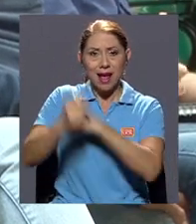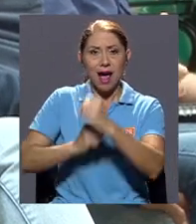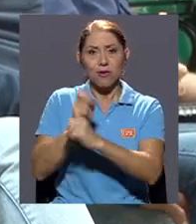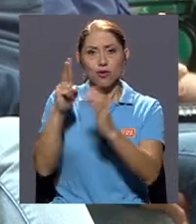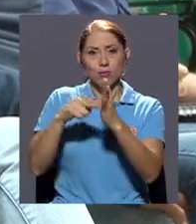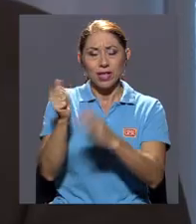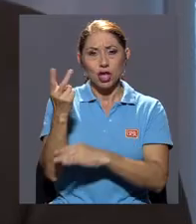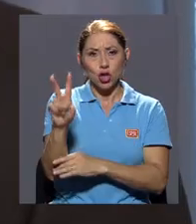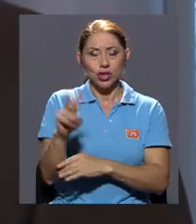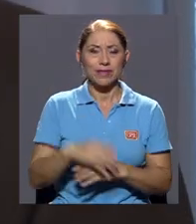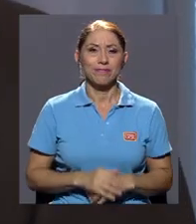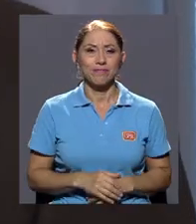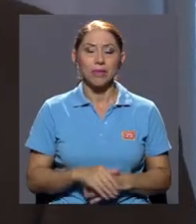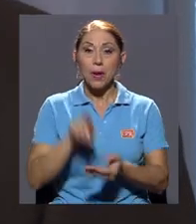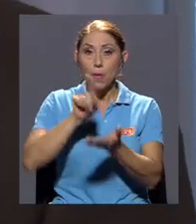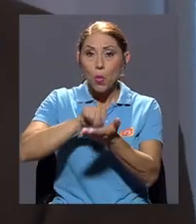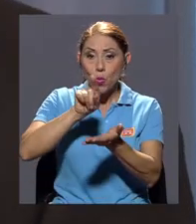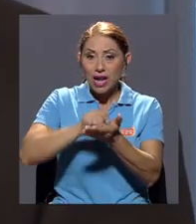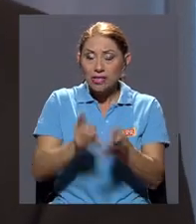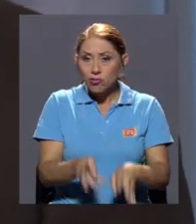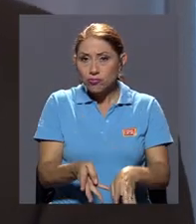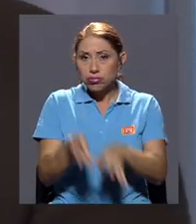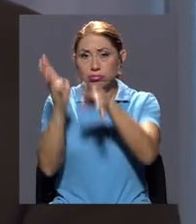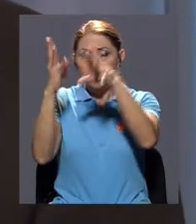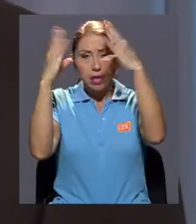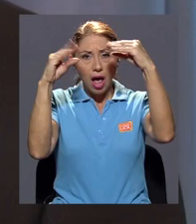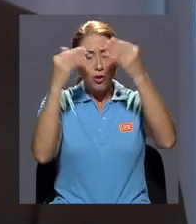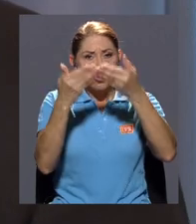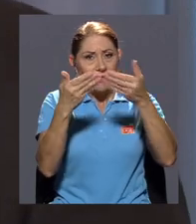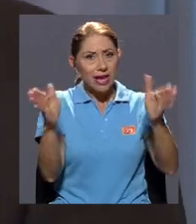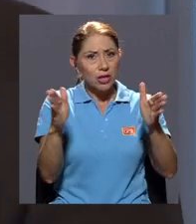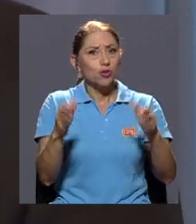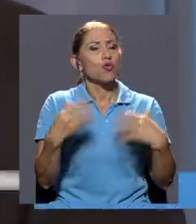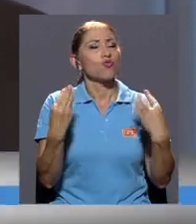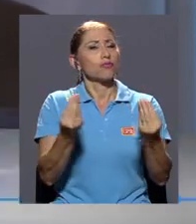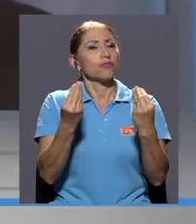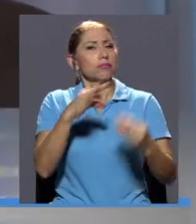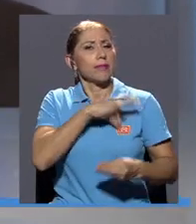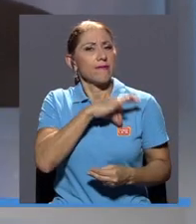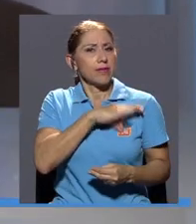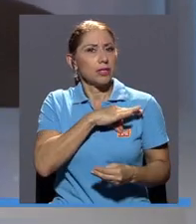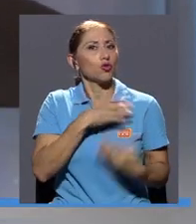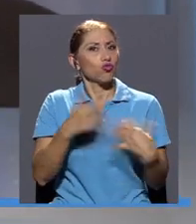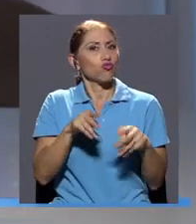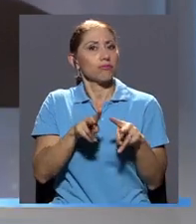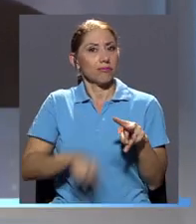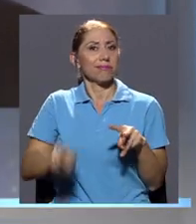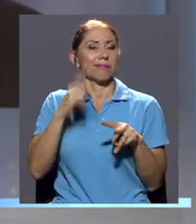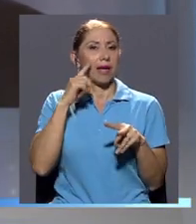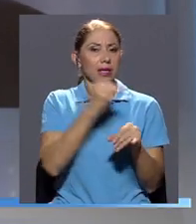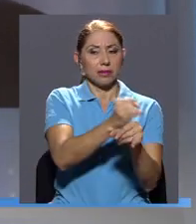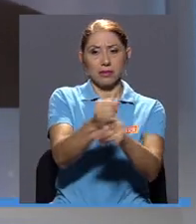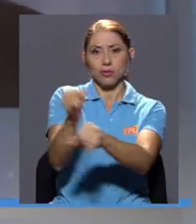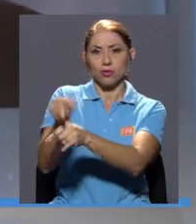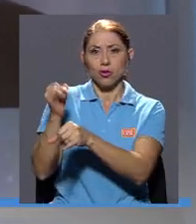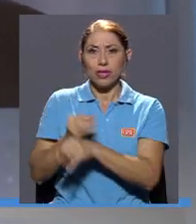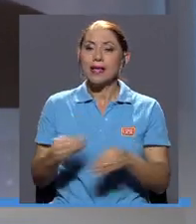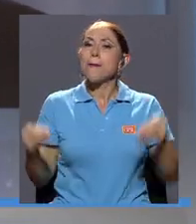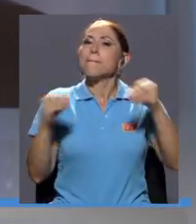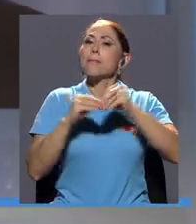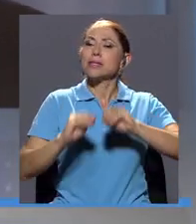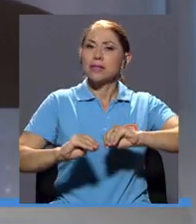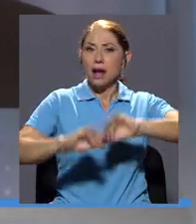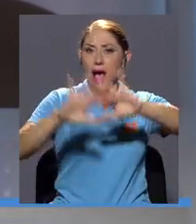La publicación de datos abiertos tiene enormes beneficios para las instituciones. Permite que haya una mayor transparencia en primer lugar,